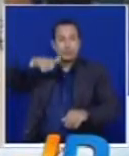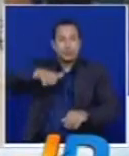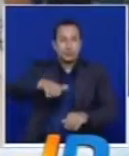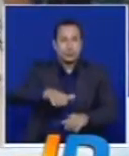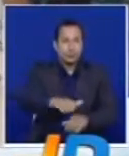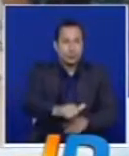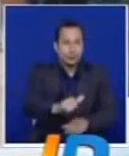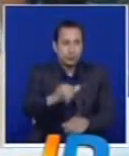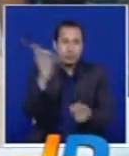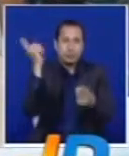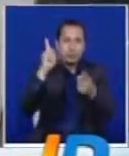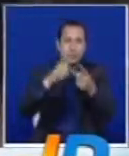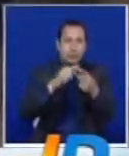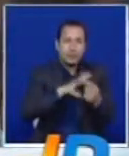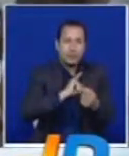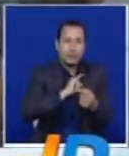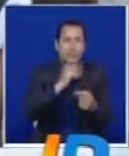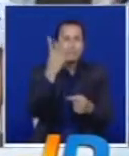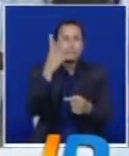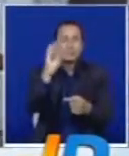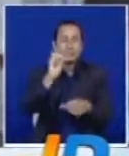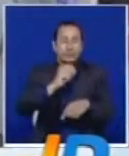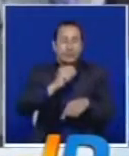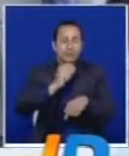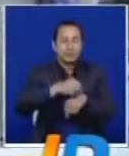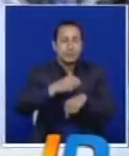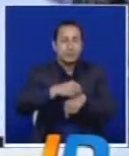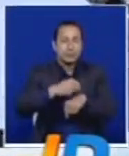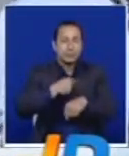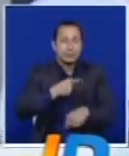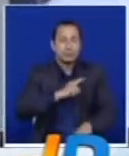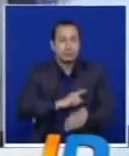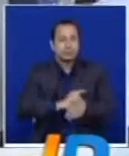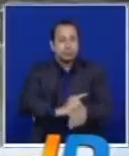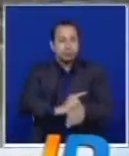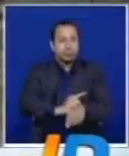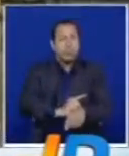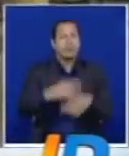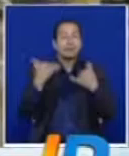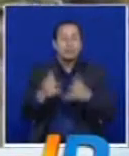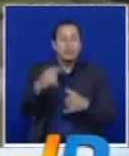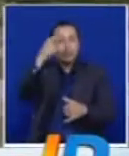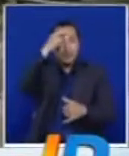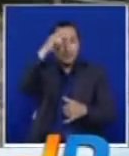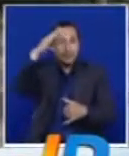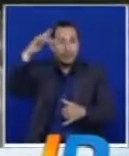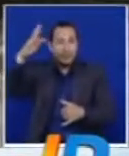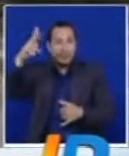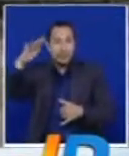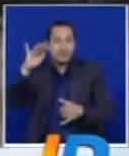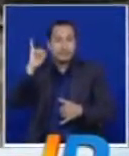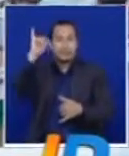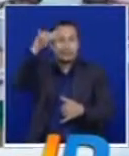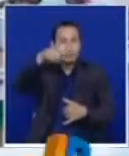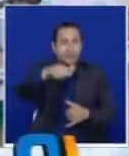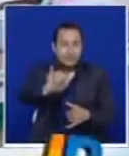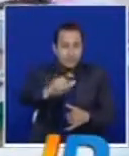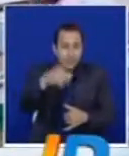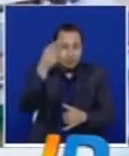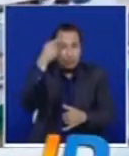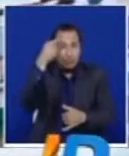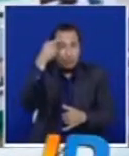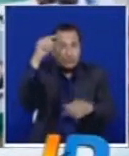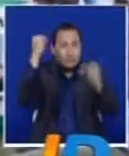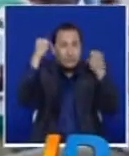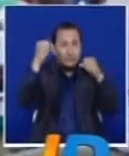Cali directamente son 40 minutos. La ruta ahora será a Cartagena, donde aseguran Irán sin pensar en el regreso, pues sus maletas desde